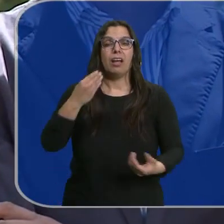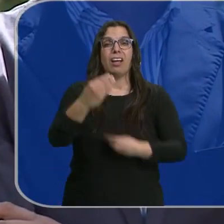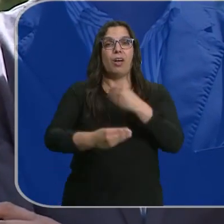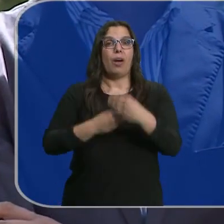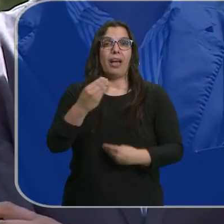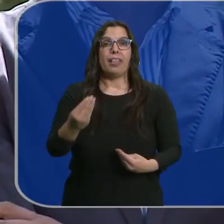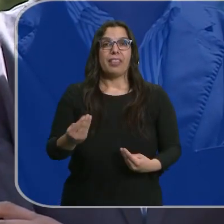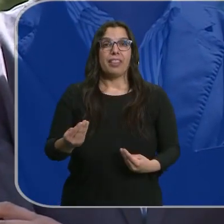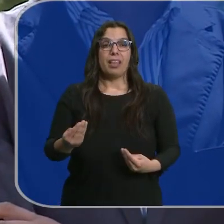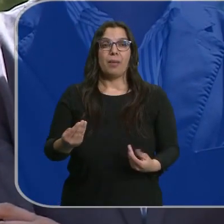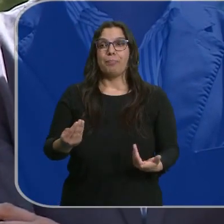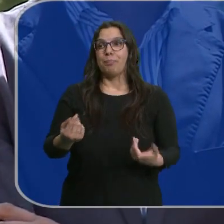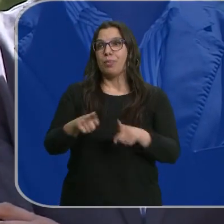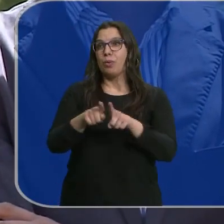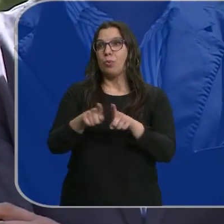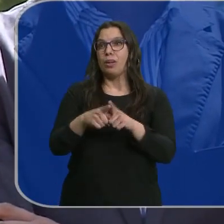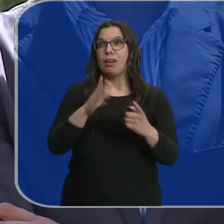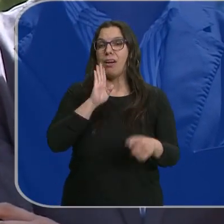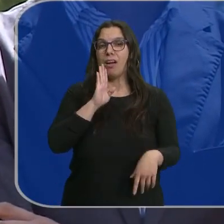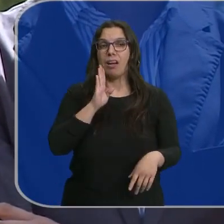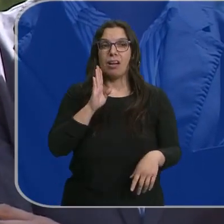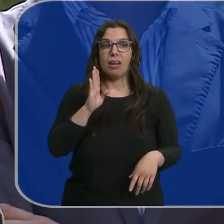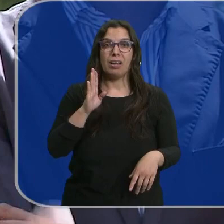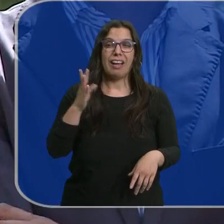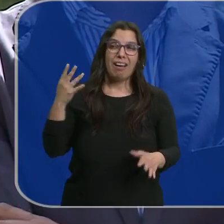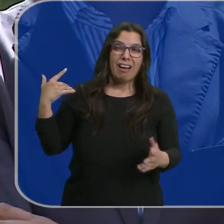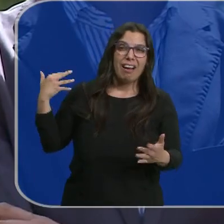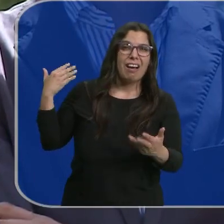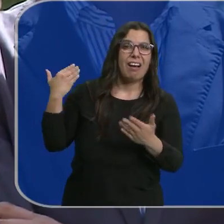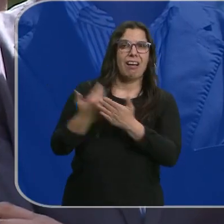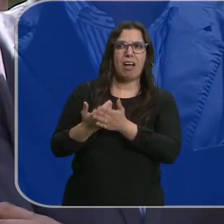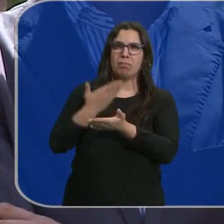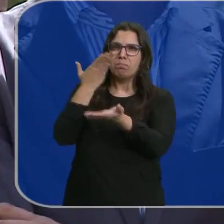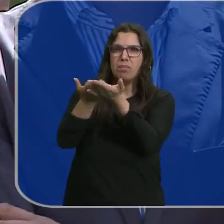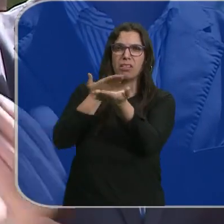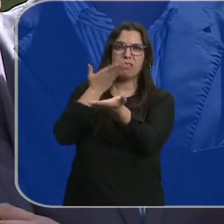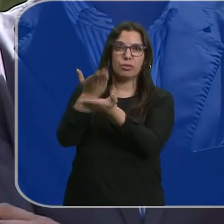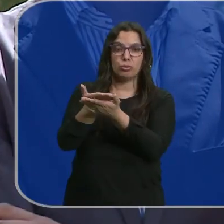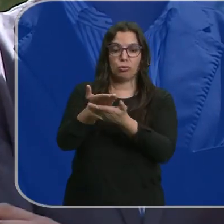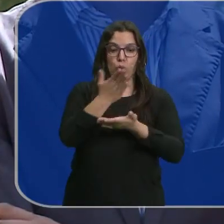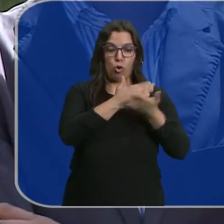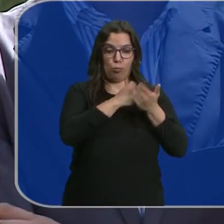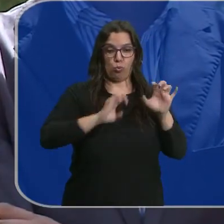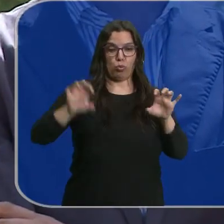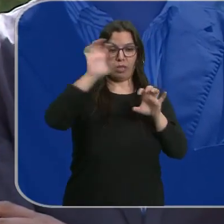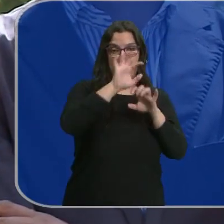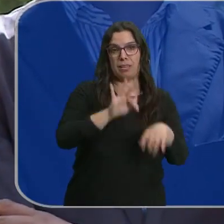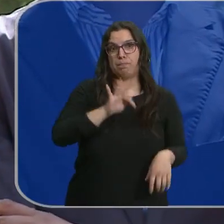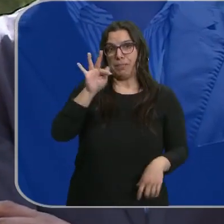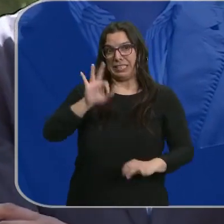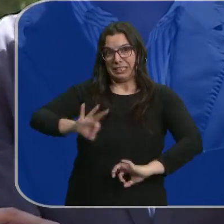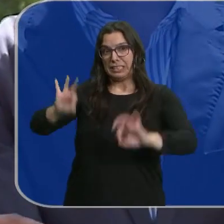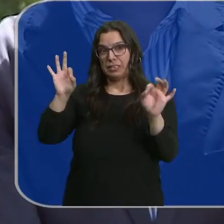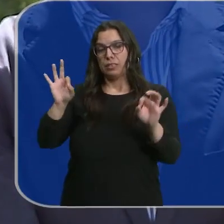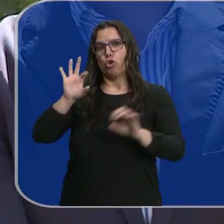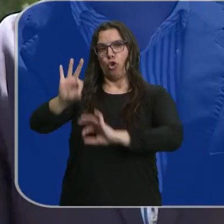como digo, llevábamos pidiéndoselo no solo las comunidades autónomas, sino especialmente